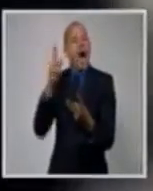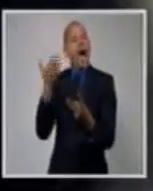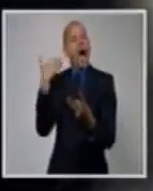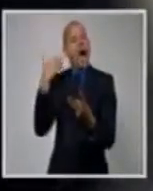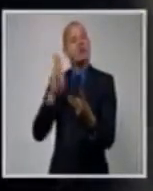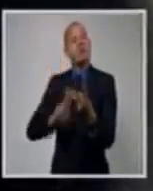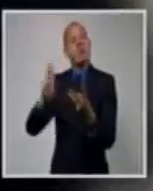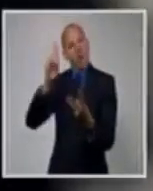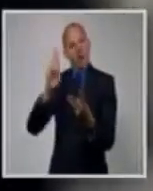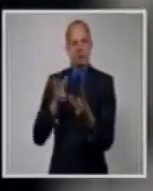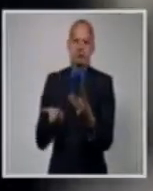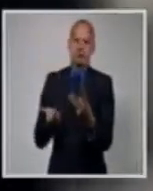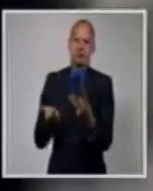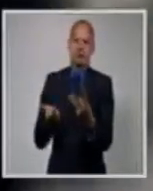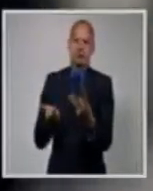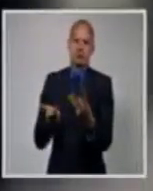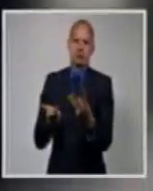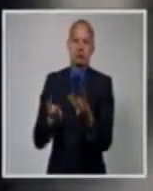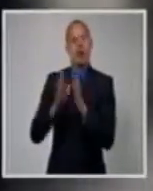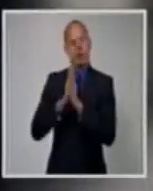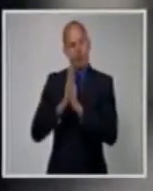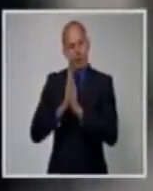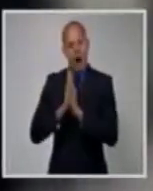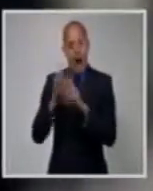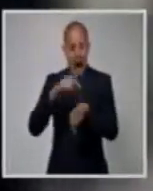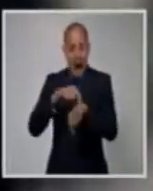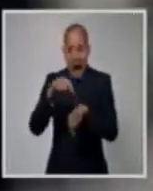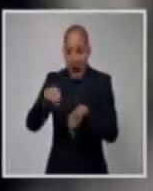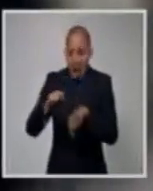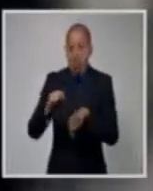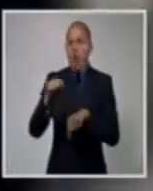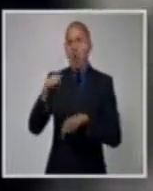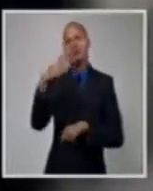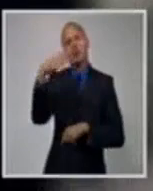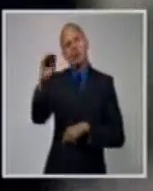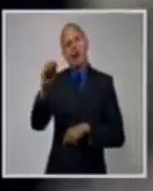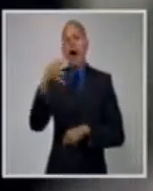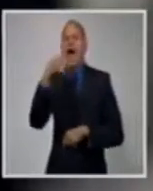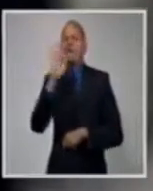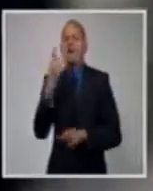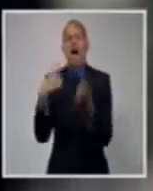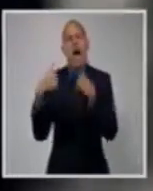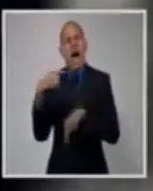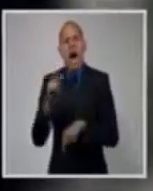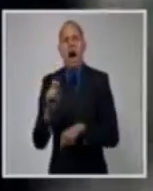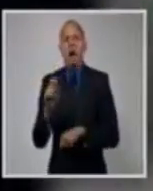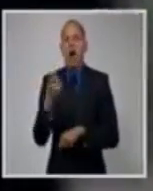dispensen, se vayan y se tomen un café y a las doce del día estén aquí en el Consejo, tú y Camila.